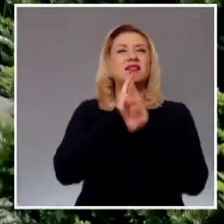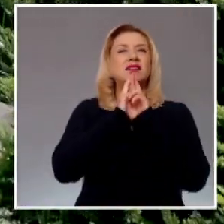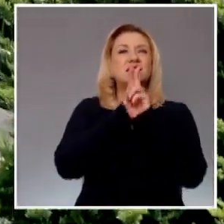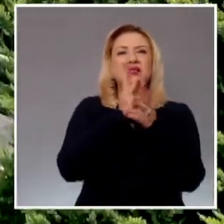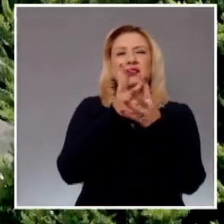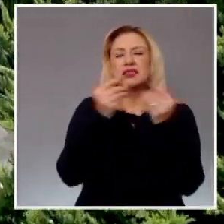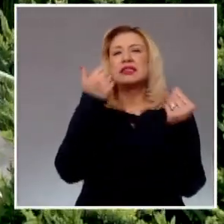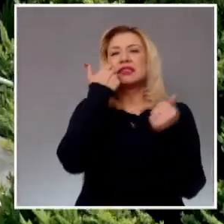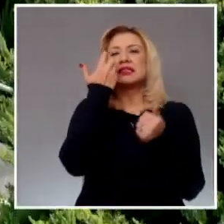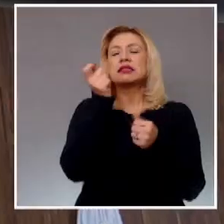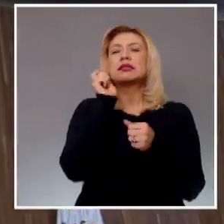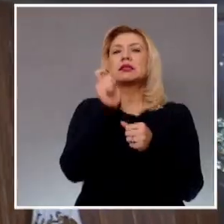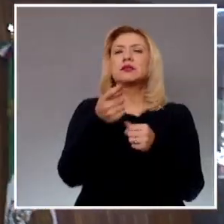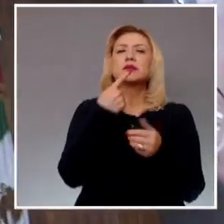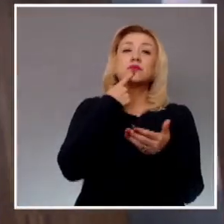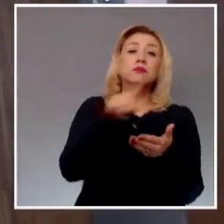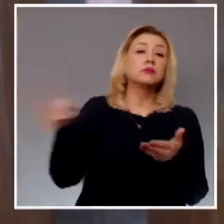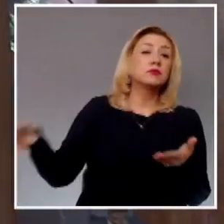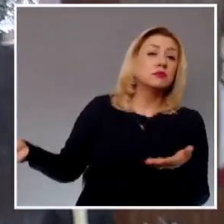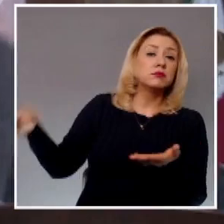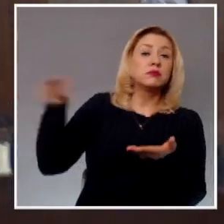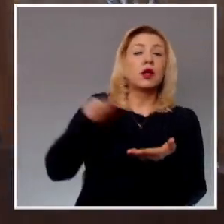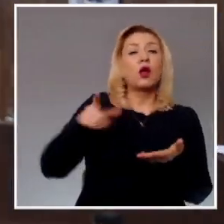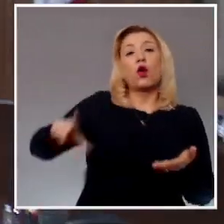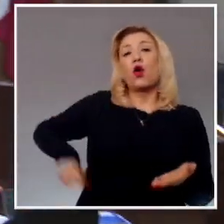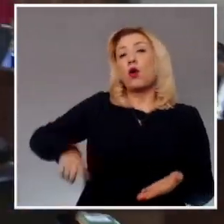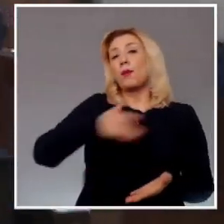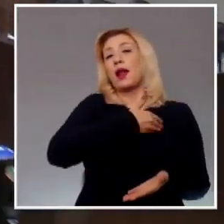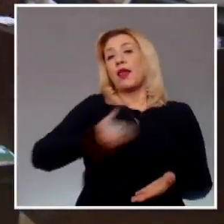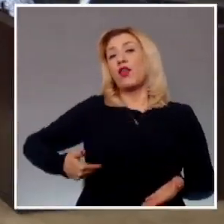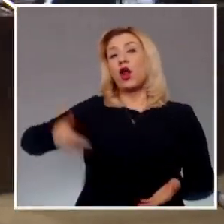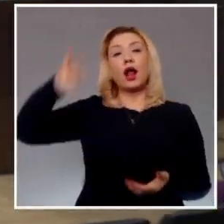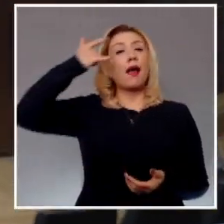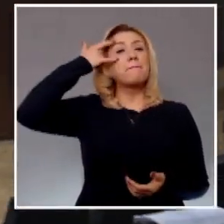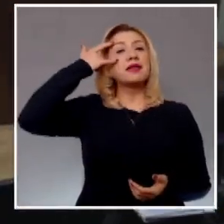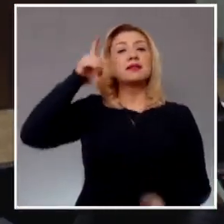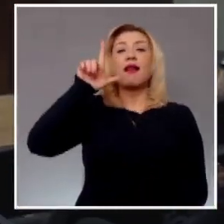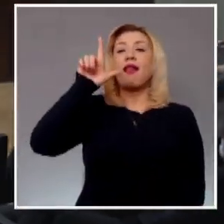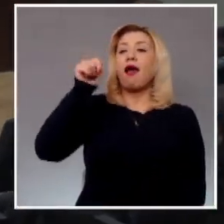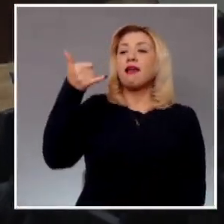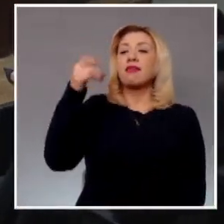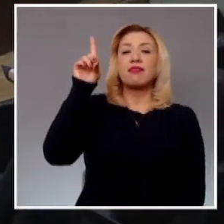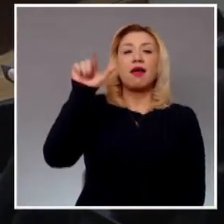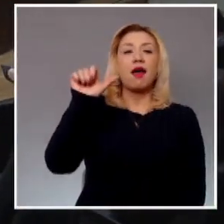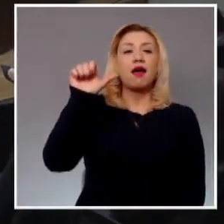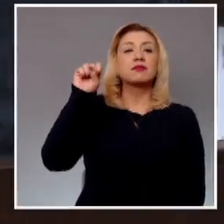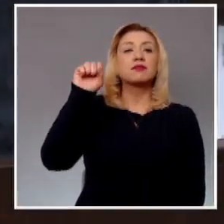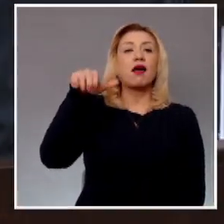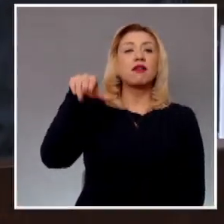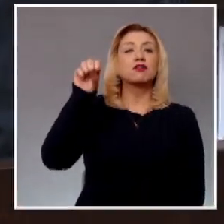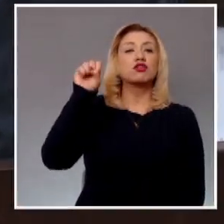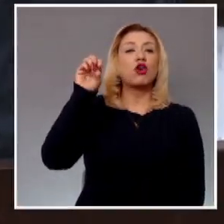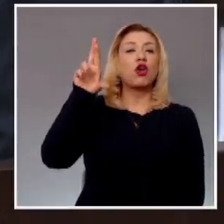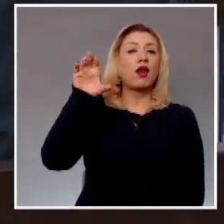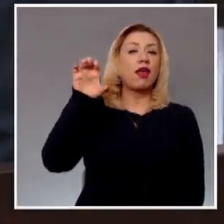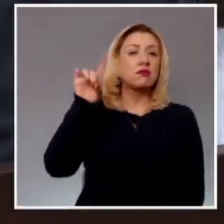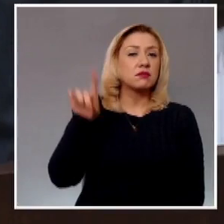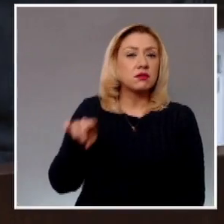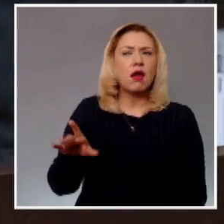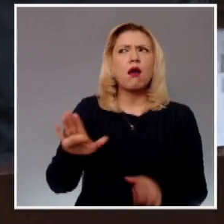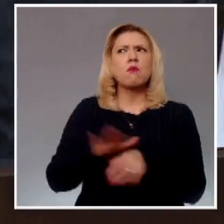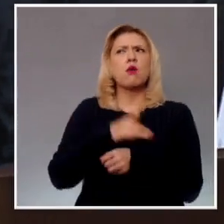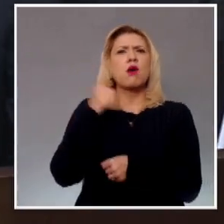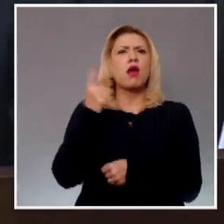interpuesto por la gobernadora de Campeche Laida Sanzores y diversos funcionarios de dicha entidad en la que piden revocar la sentencia